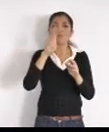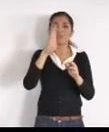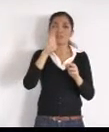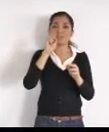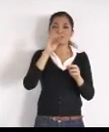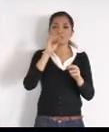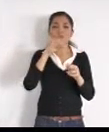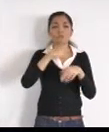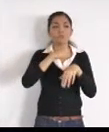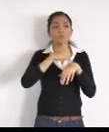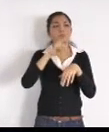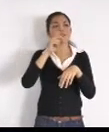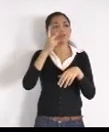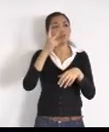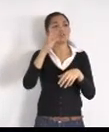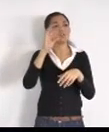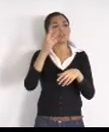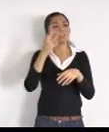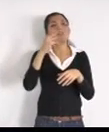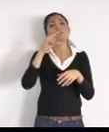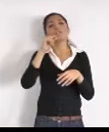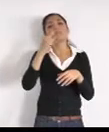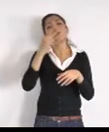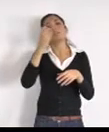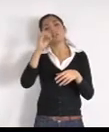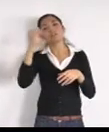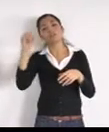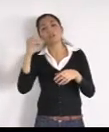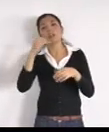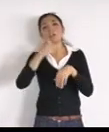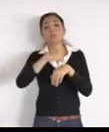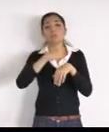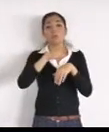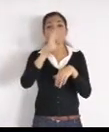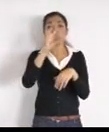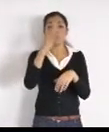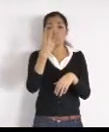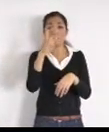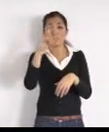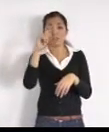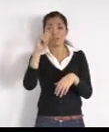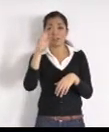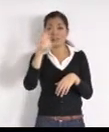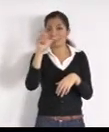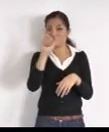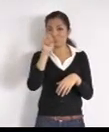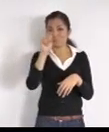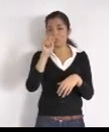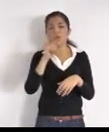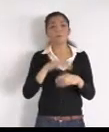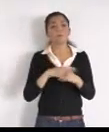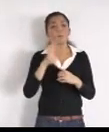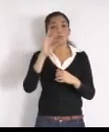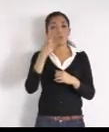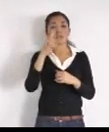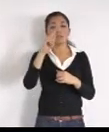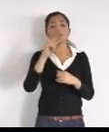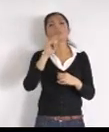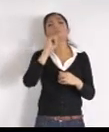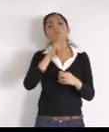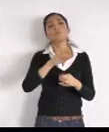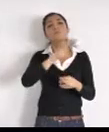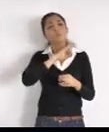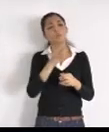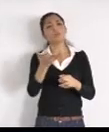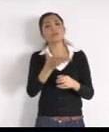70, todavía no está, en recepción, del fraccionamiento, y vamos a mantener, esa agenda, que nos solicitan, ustedes como vecinos,